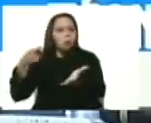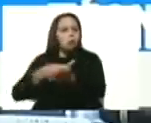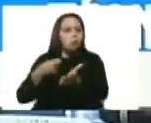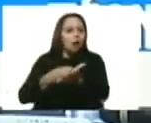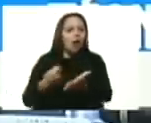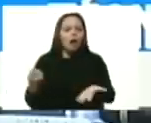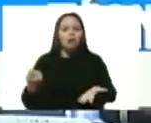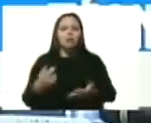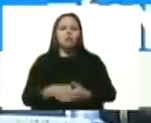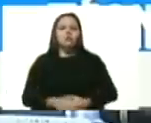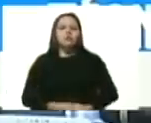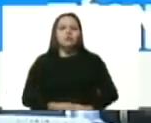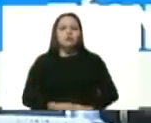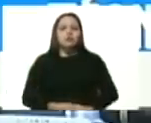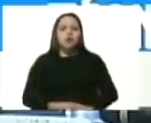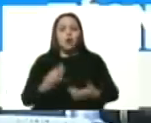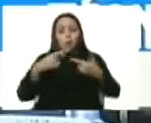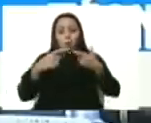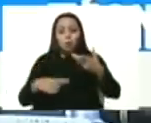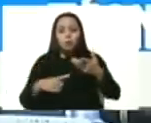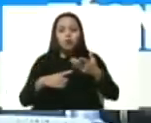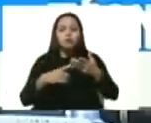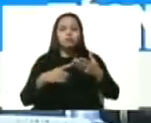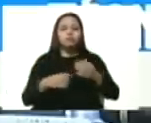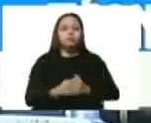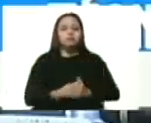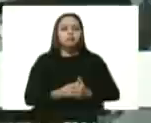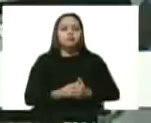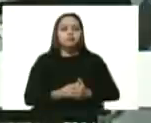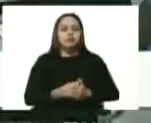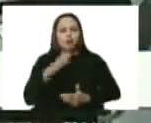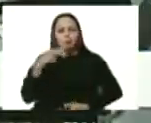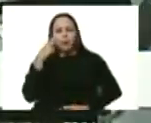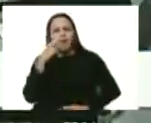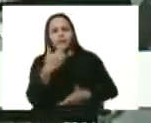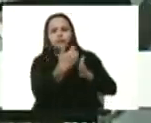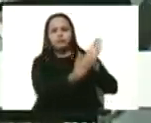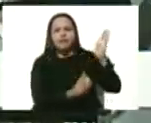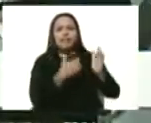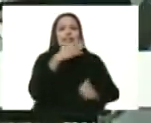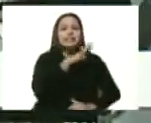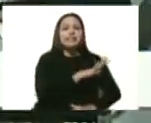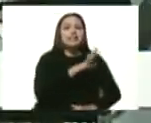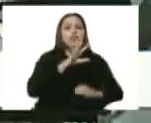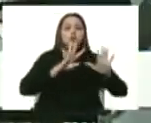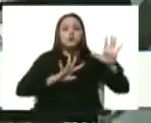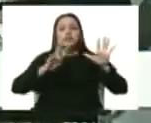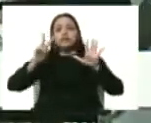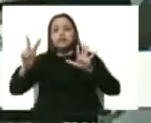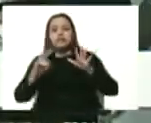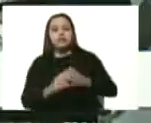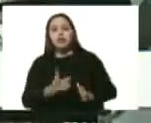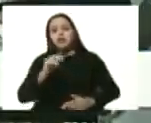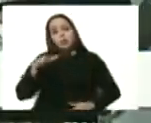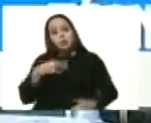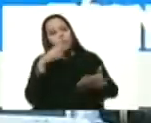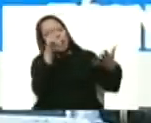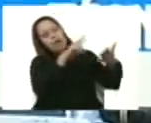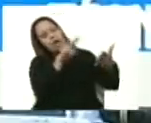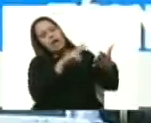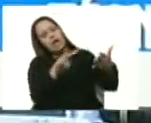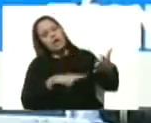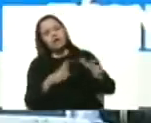impuestos, a productos. Ya ustedes verán el decreto, son 597. No lo podemos leer todos,